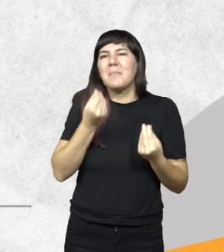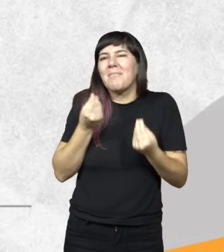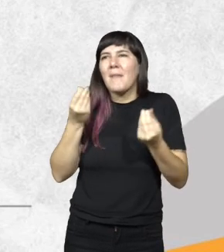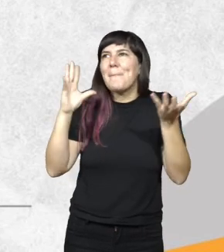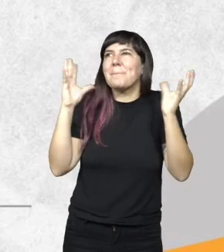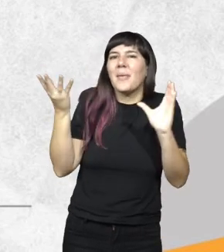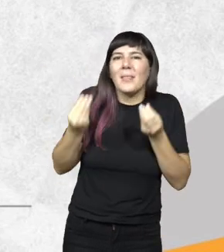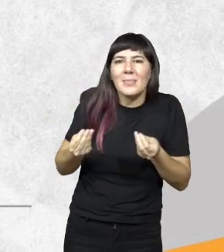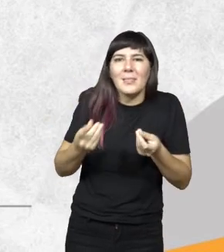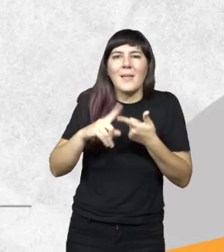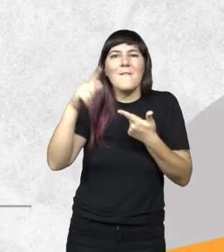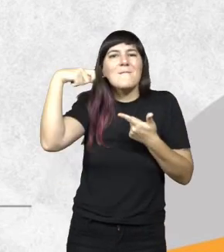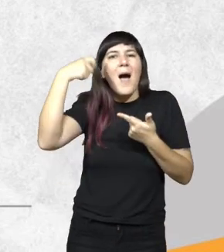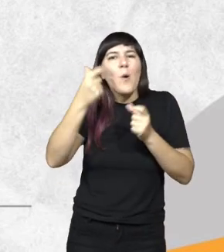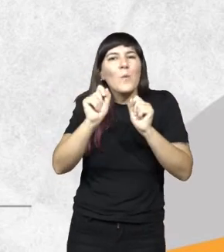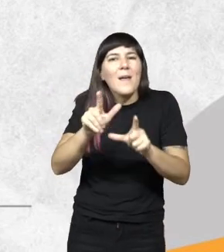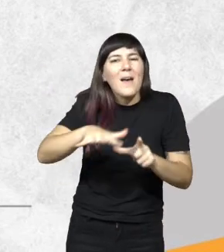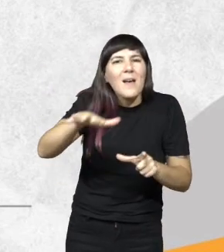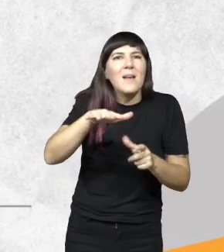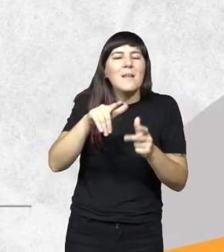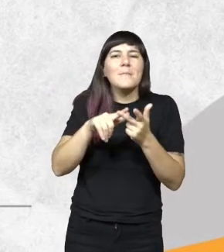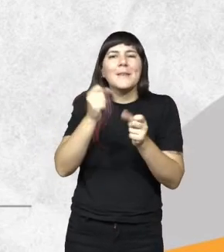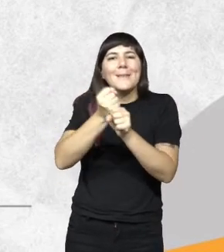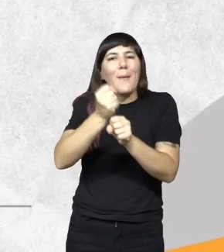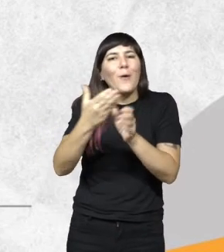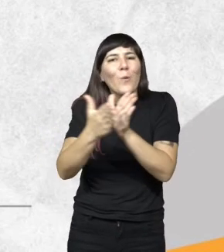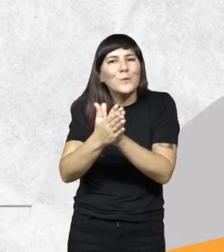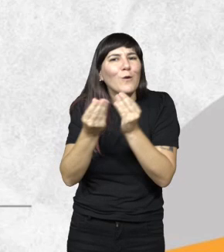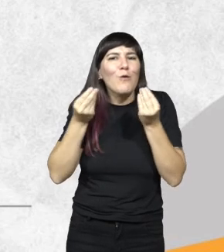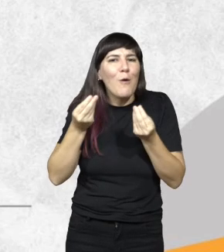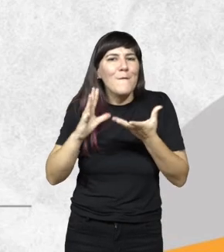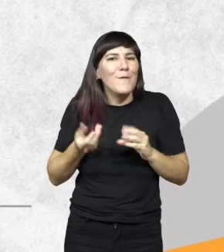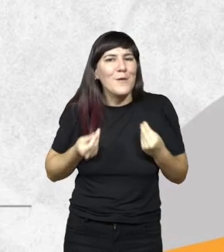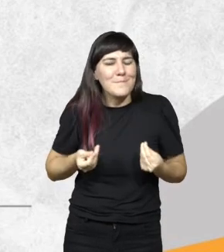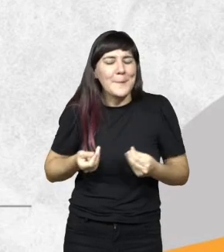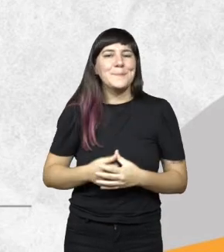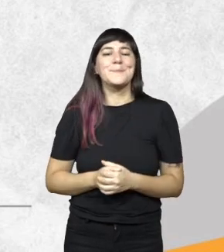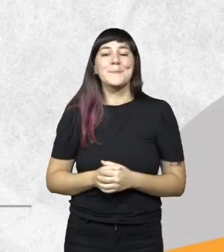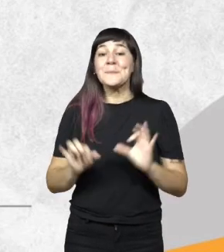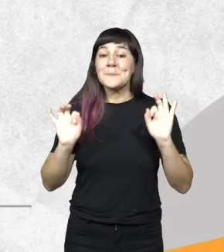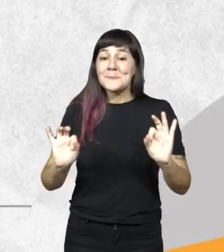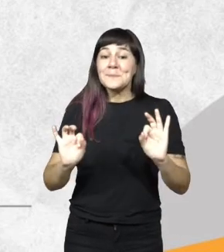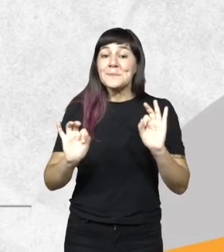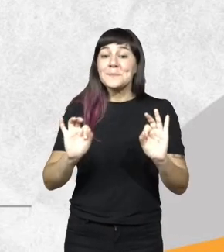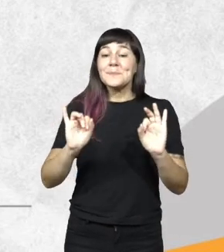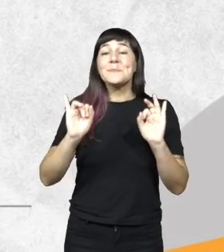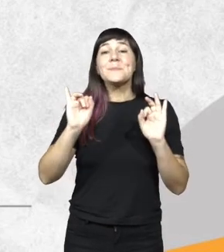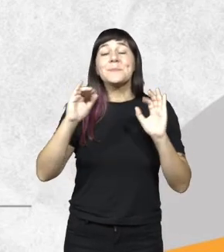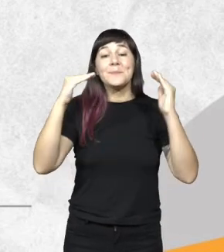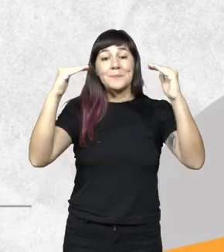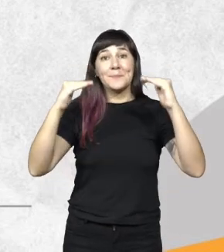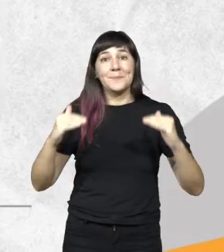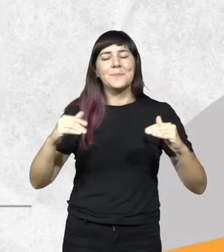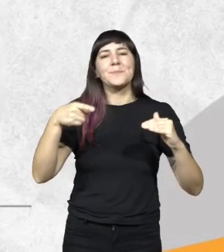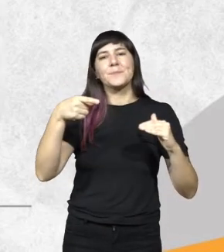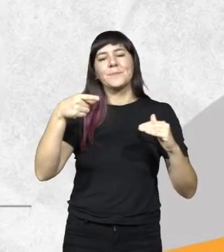el ambiente la fauna y el trabajo que podemos hacer en forma conjunta bueno el sistema del fuego bueno estas son las cosas y lo